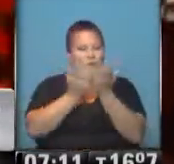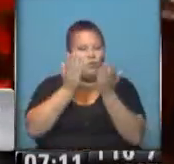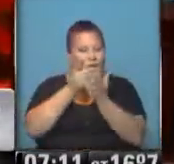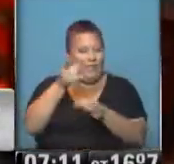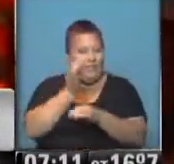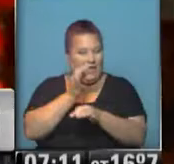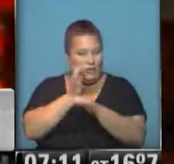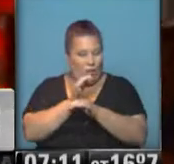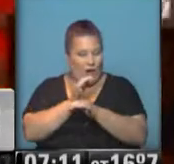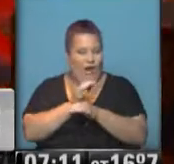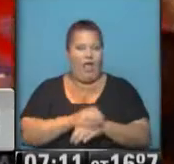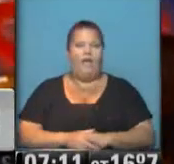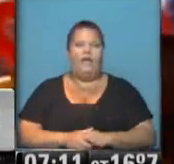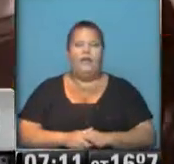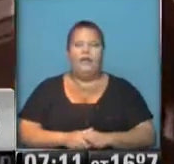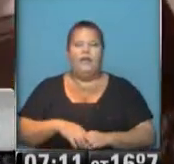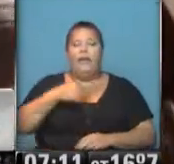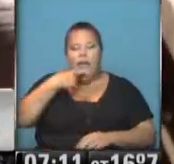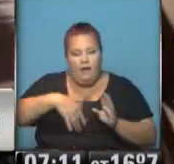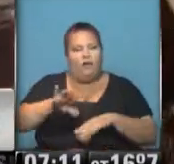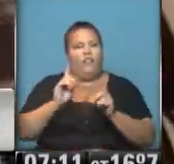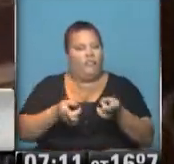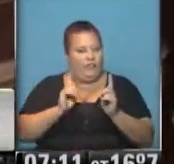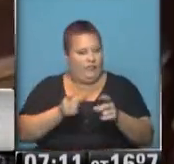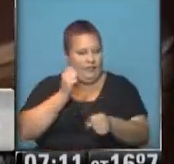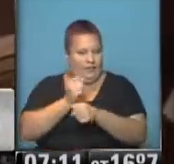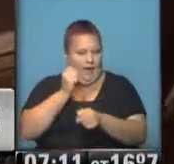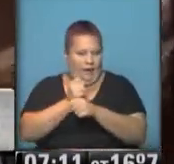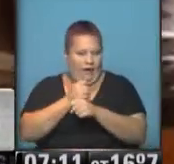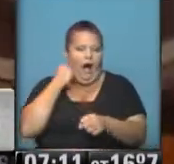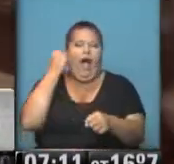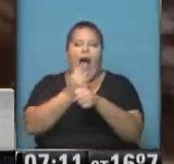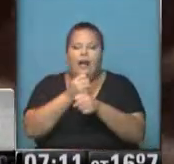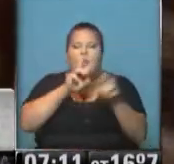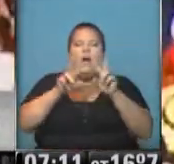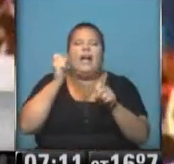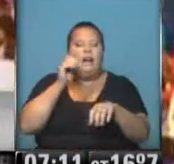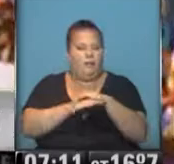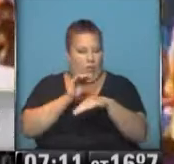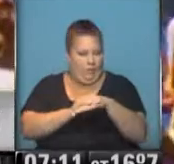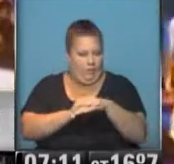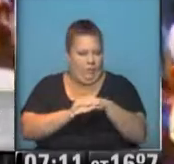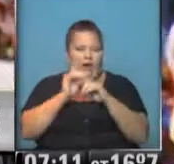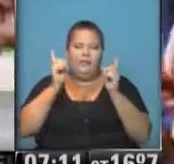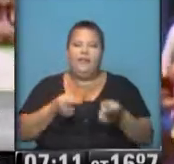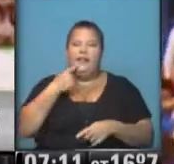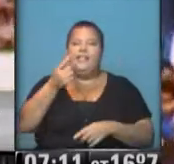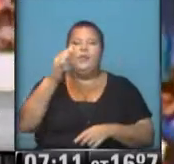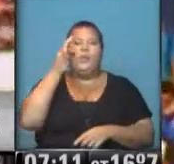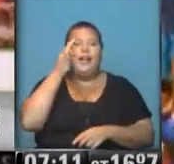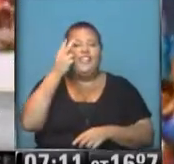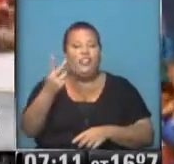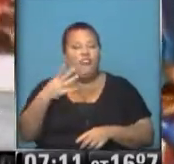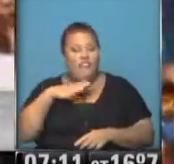escuela de Ayotzinapa dice que van a continuar con todos los trabajos hasta llegar a los responsables y todavía piden que los 42